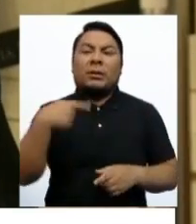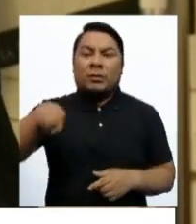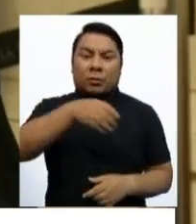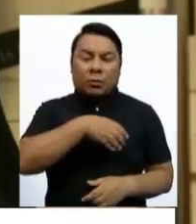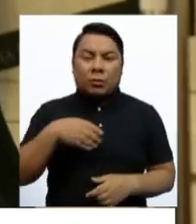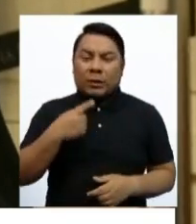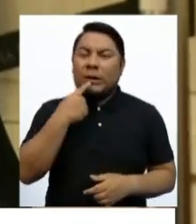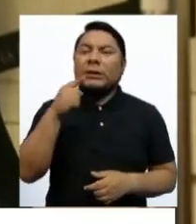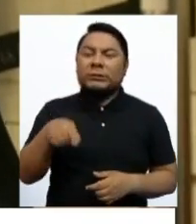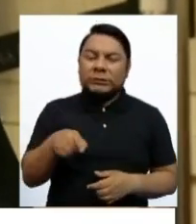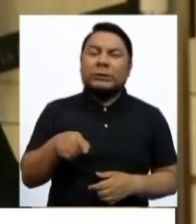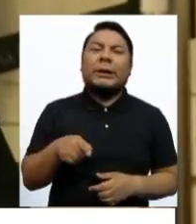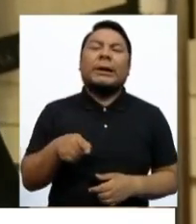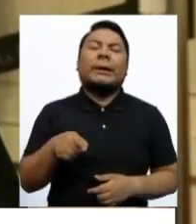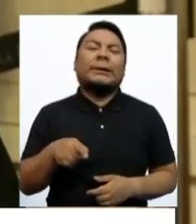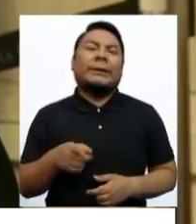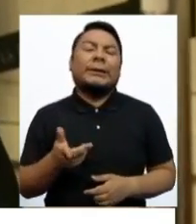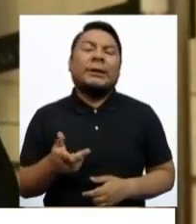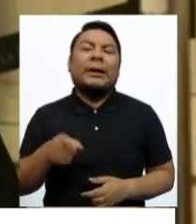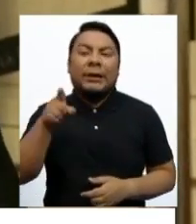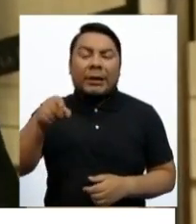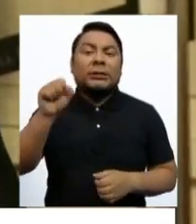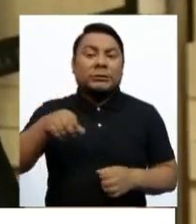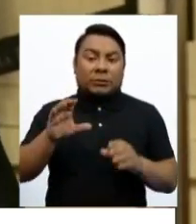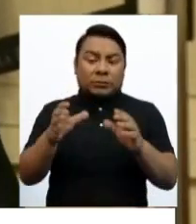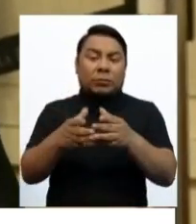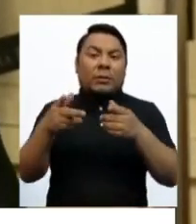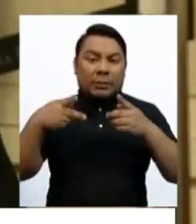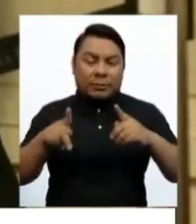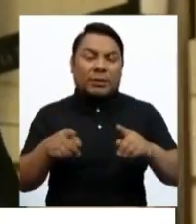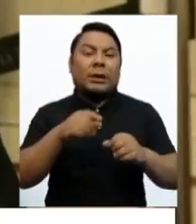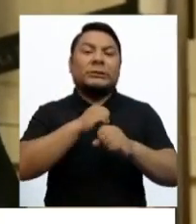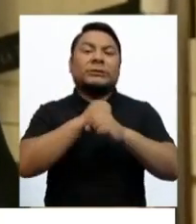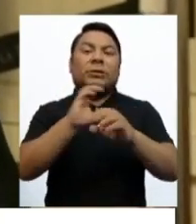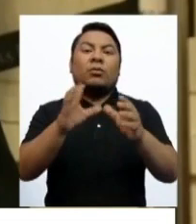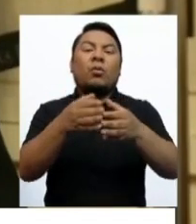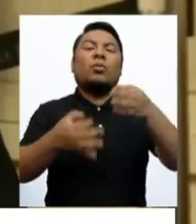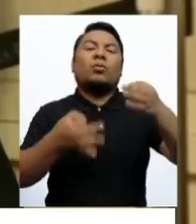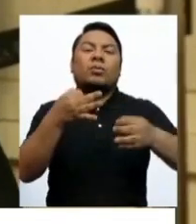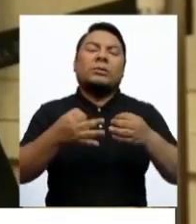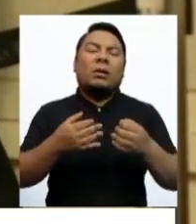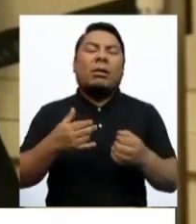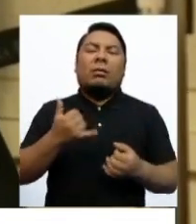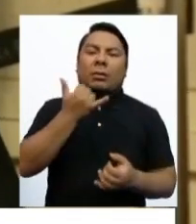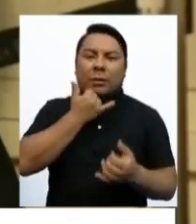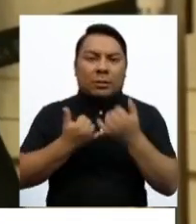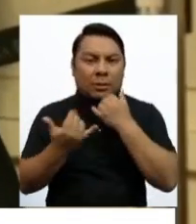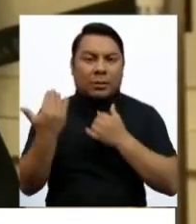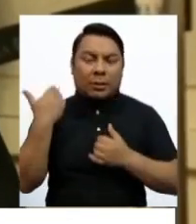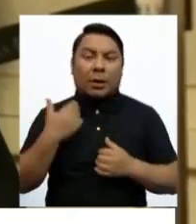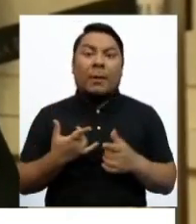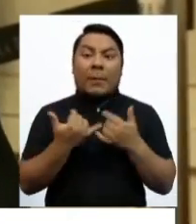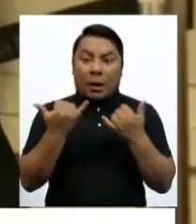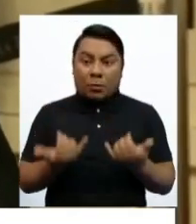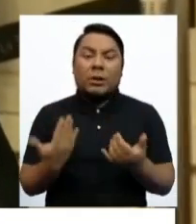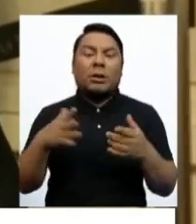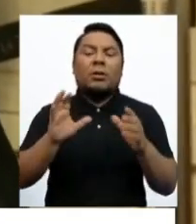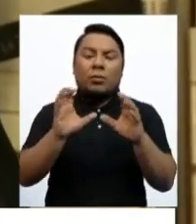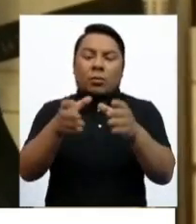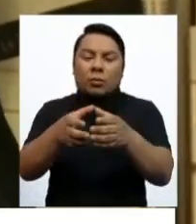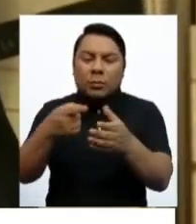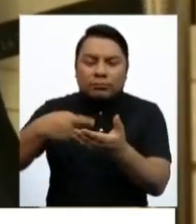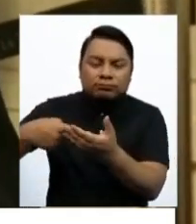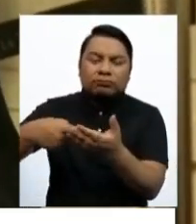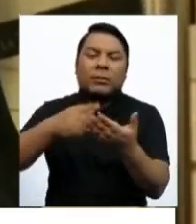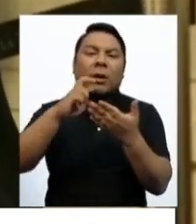puerta o la ventana que permitía que el sistema judicial falle. En estos momentos se está debatiendo un proyecto